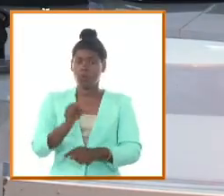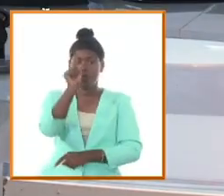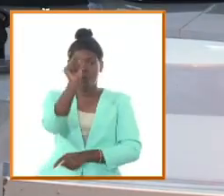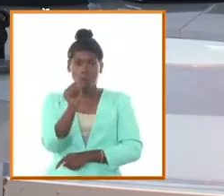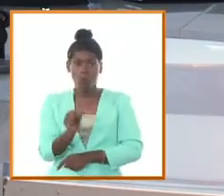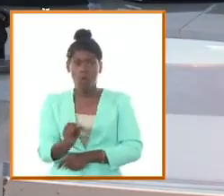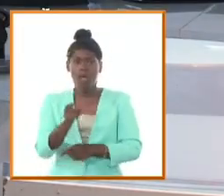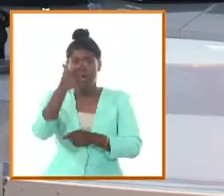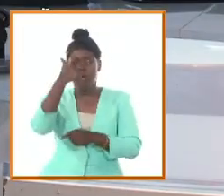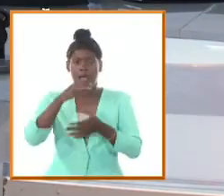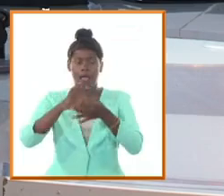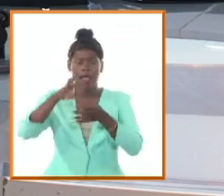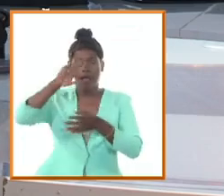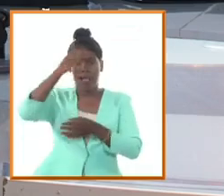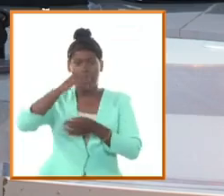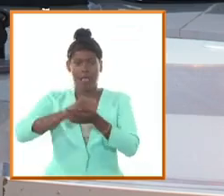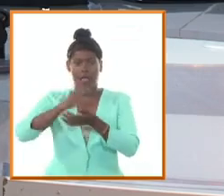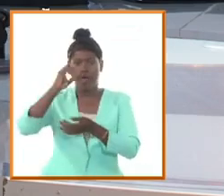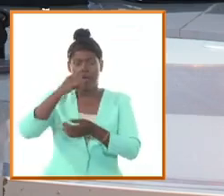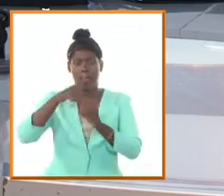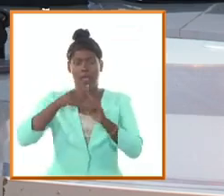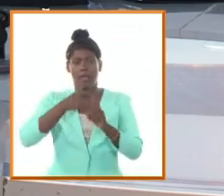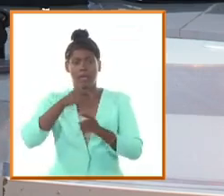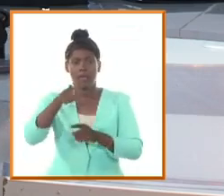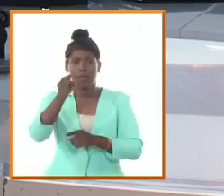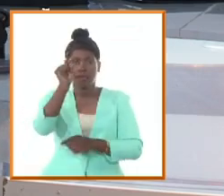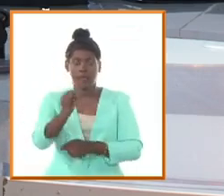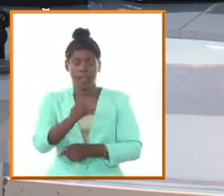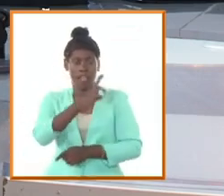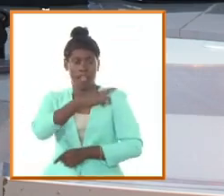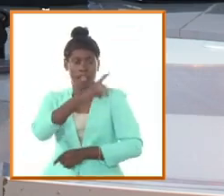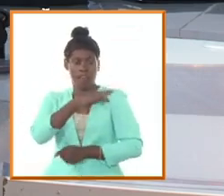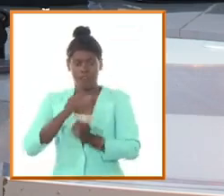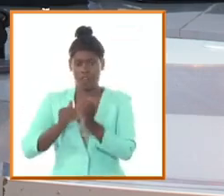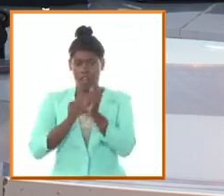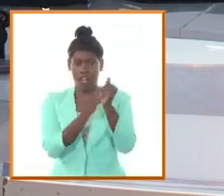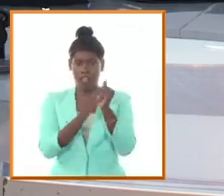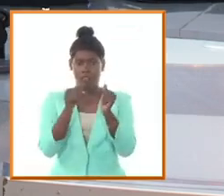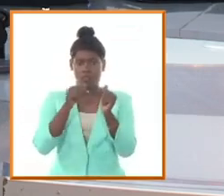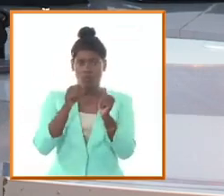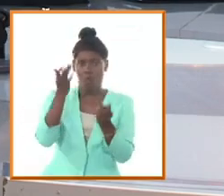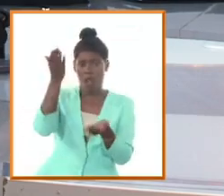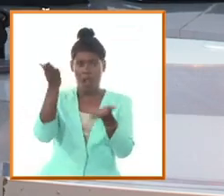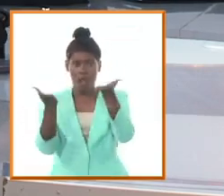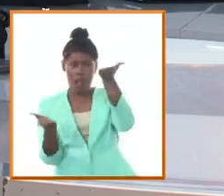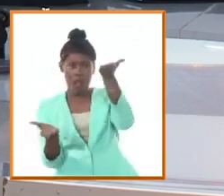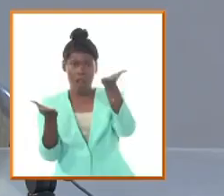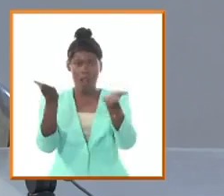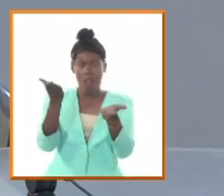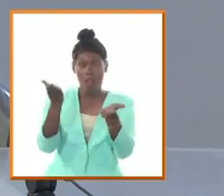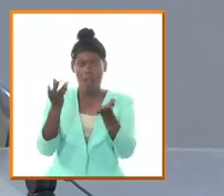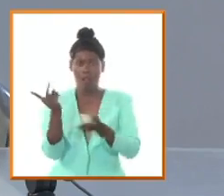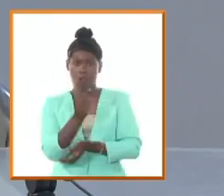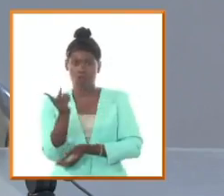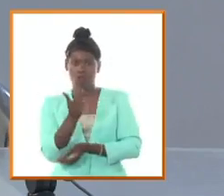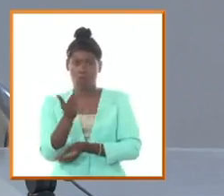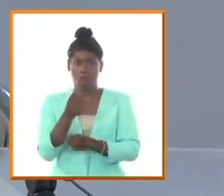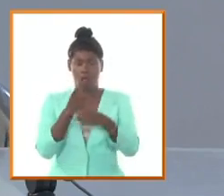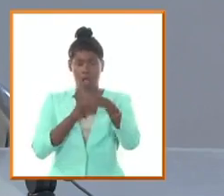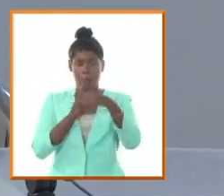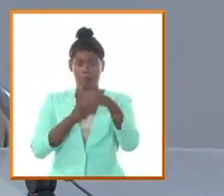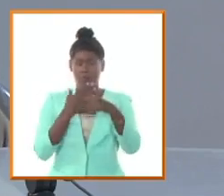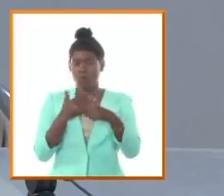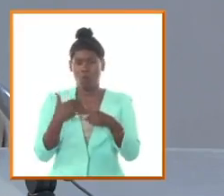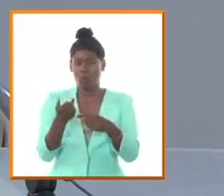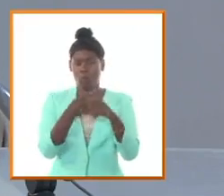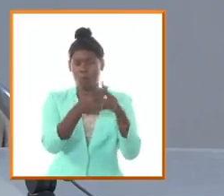esos intentos de profundizar las divisiones en el medio de las tensiones de la guerra revolucionaria en mi opinión si sin desconocer